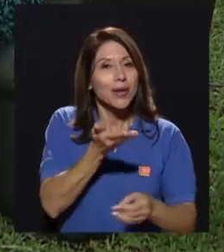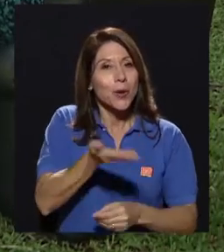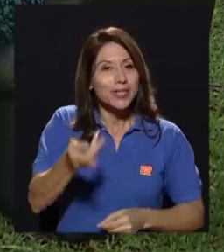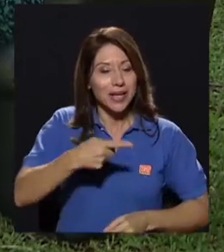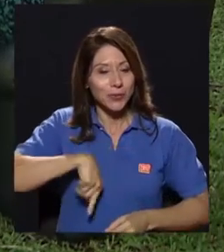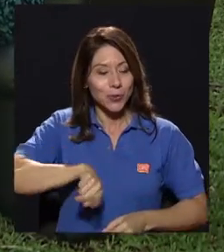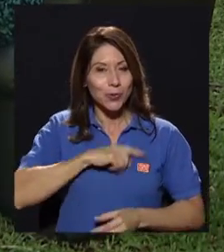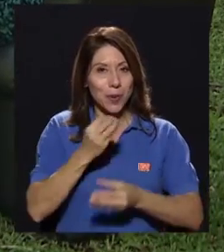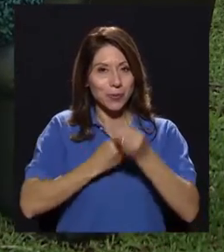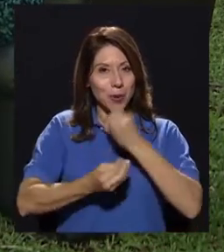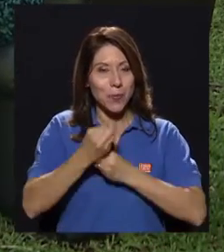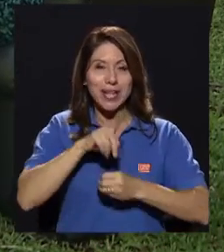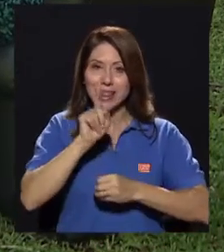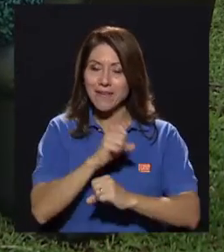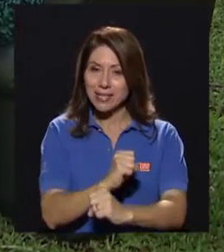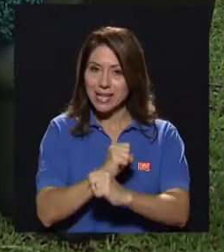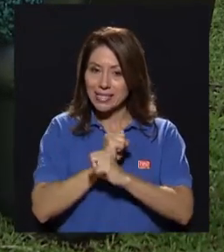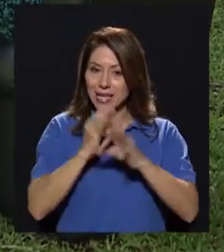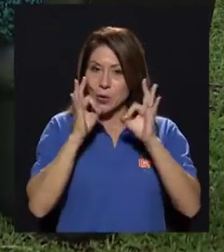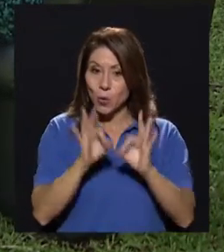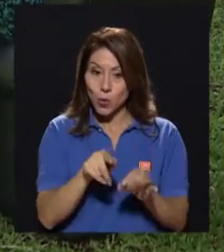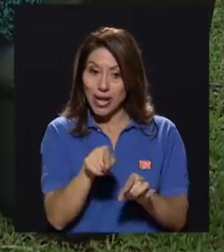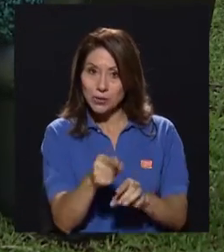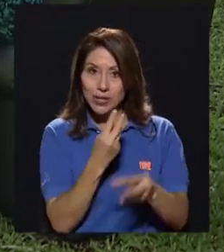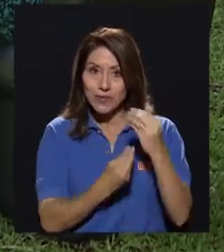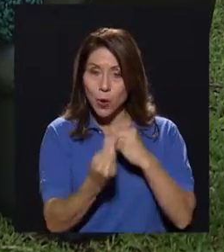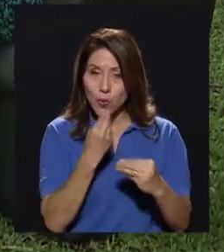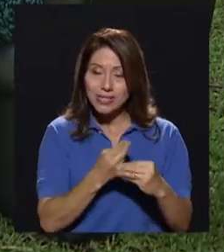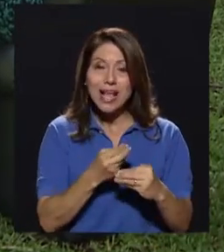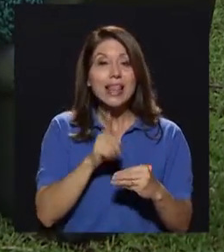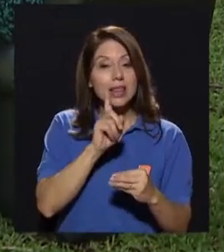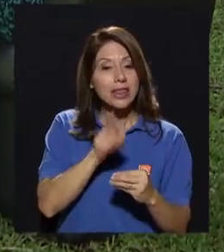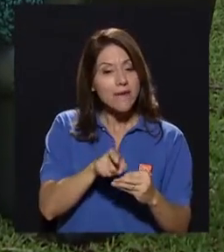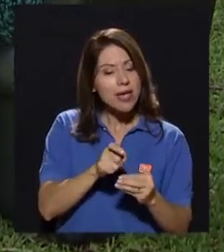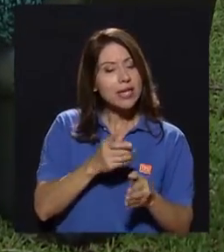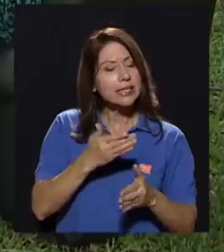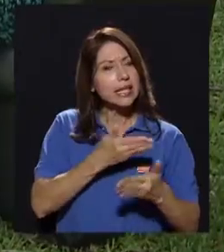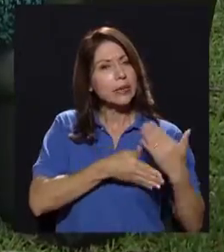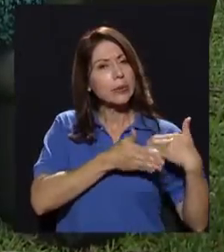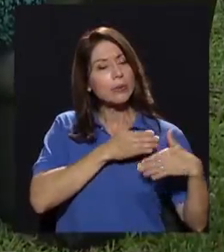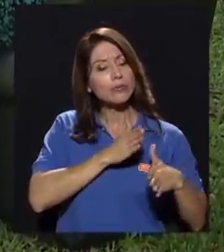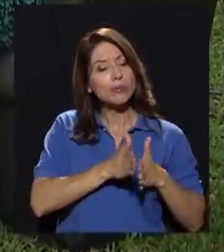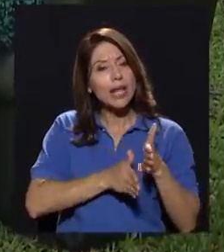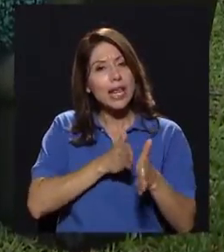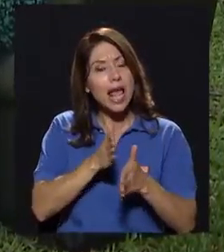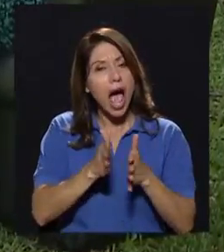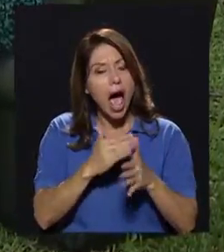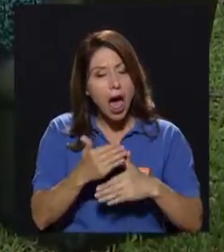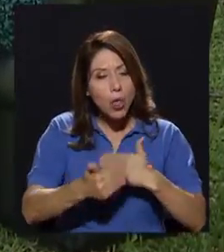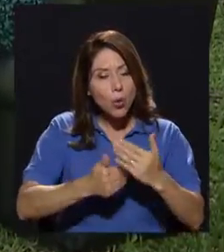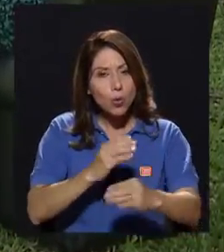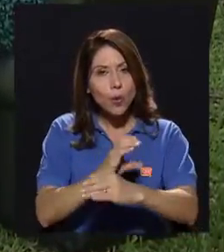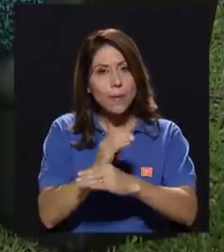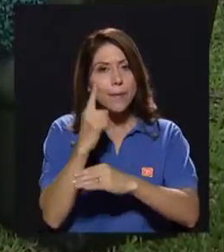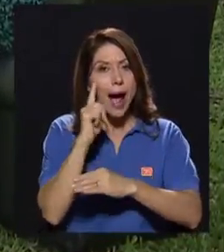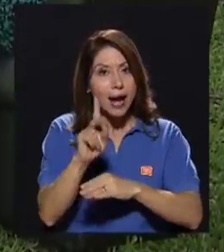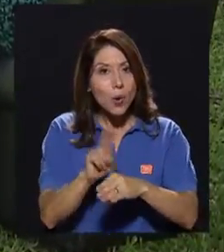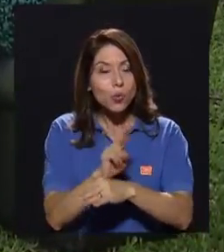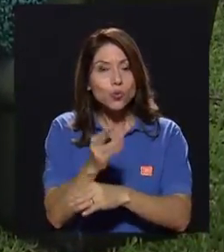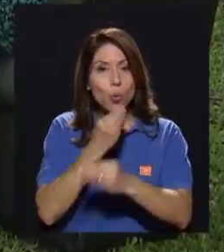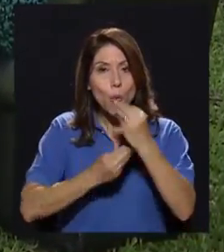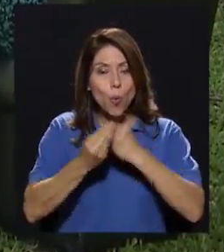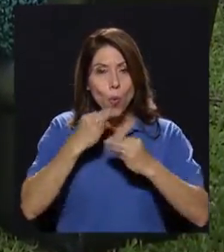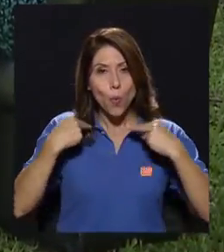a poner en la mesa. Se tiene que asegurar que fue criado para consumo humano, que tiene condiciones sanitarias, que sea manipulada en